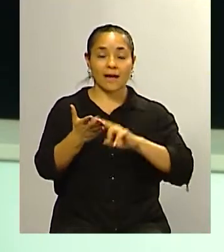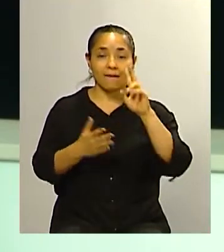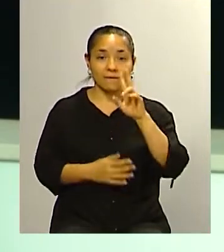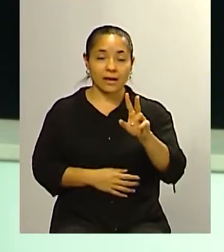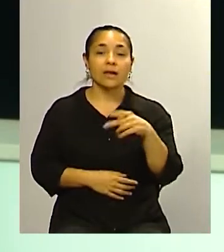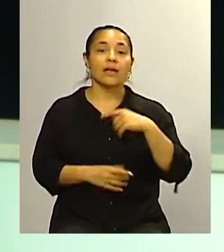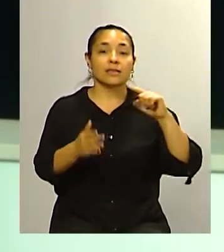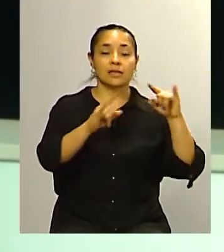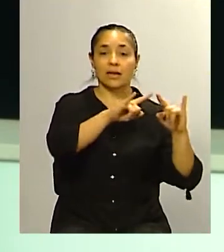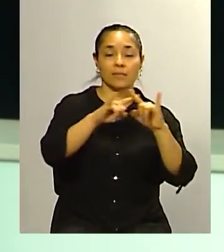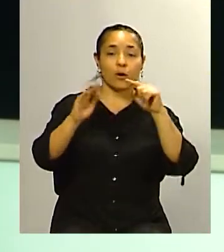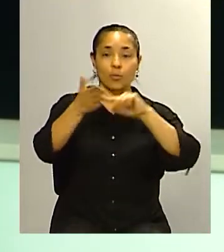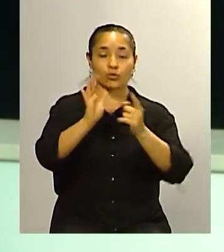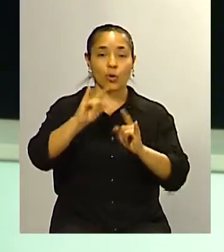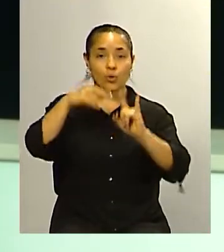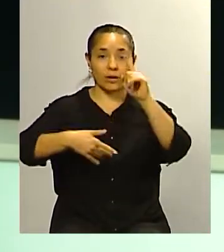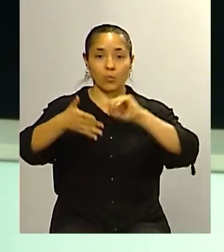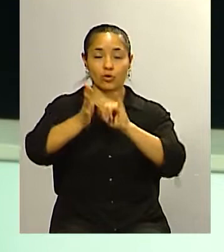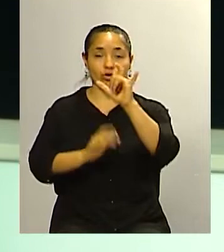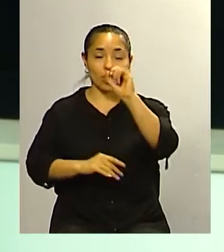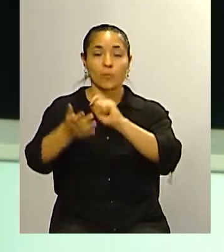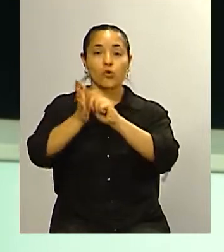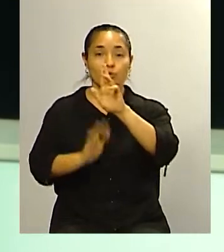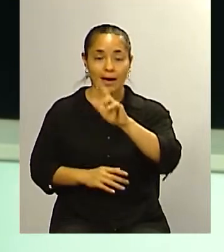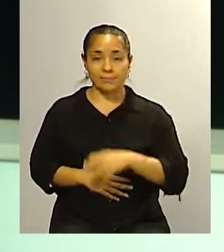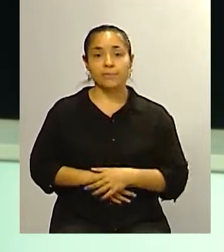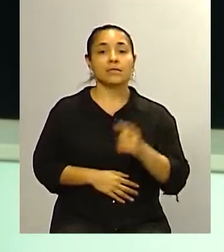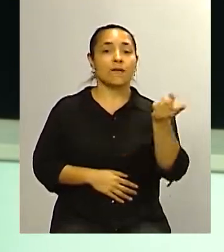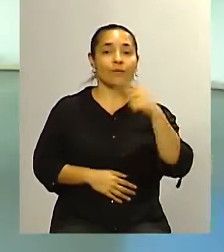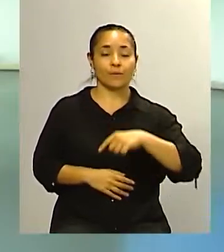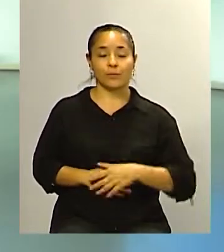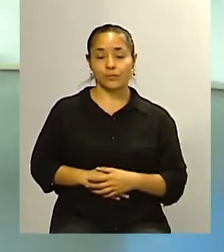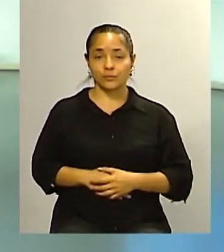.unidiversidad.com.ar ya volvemos